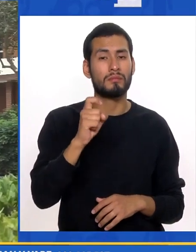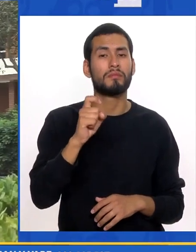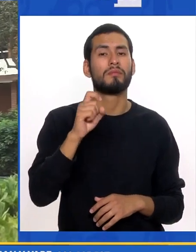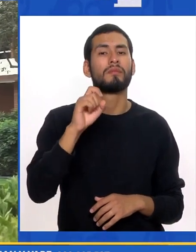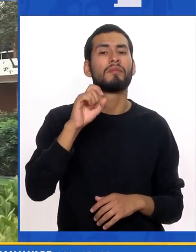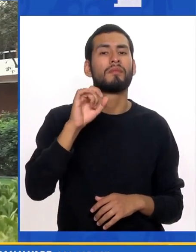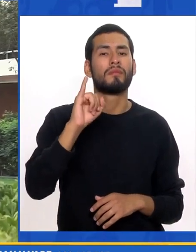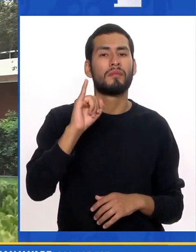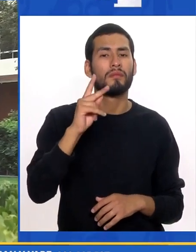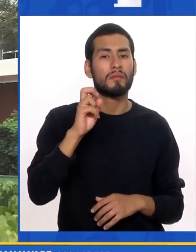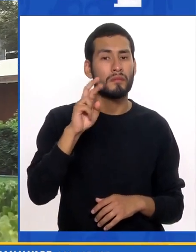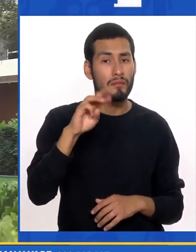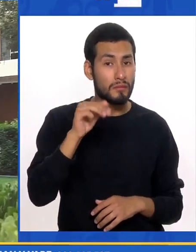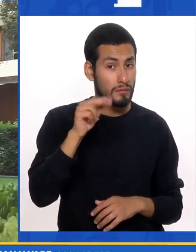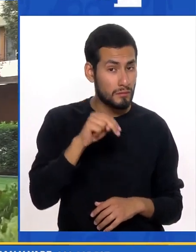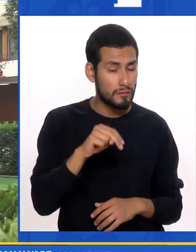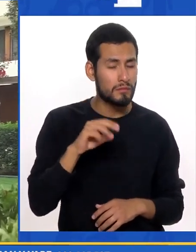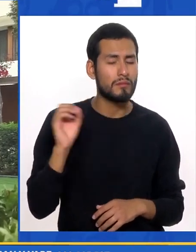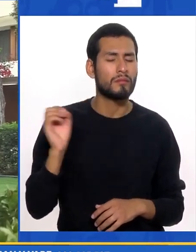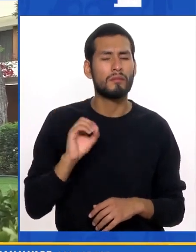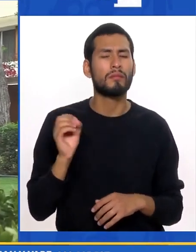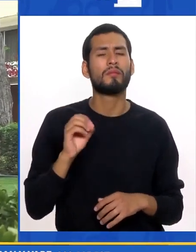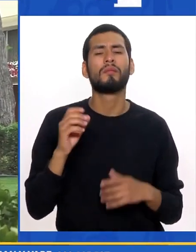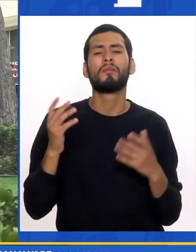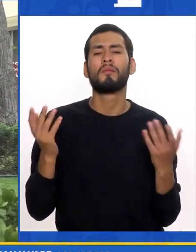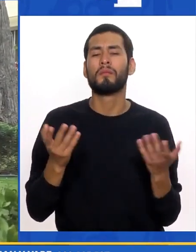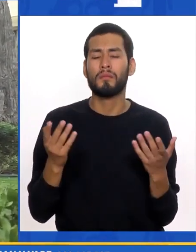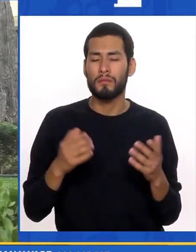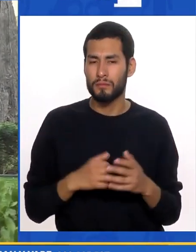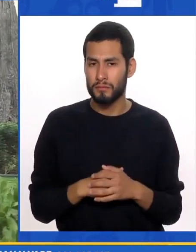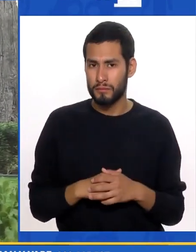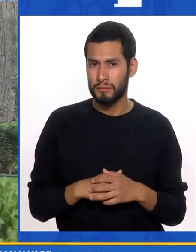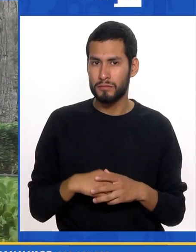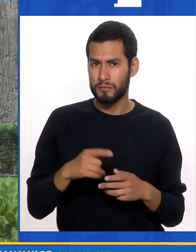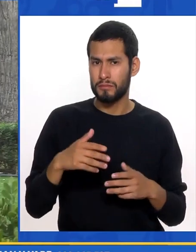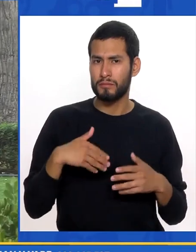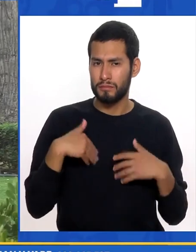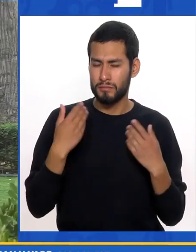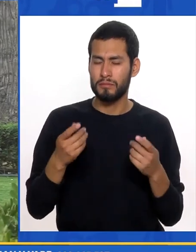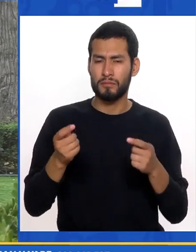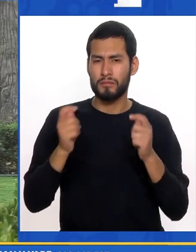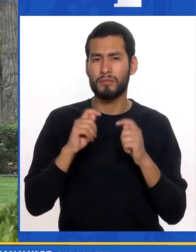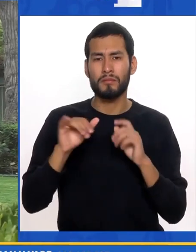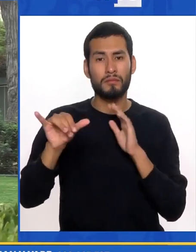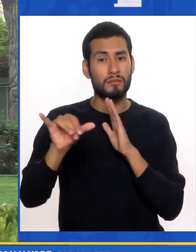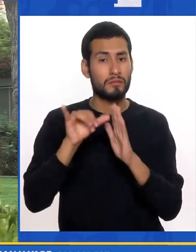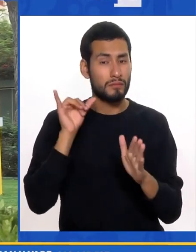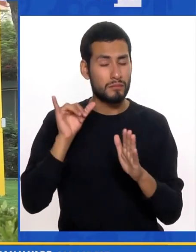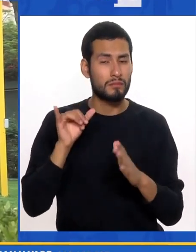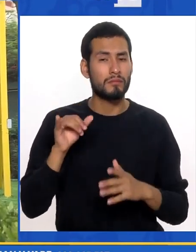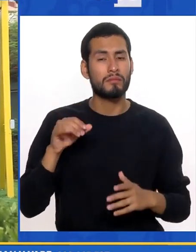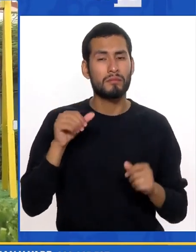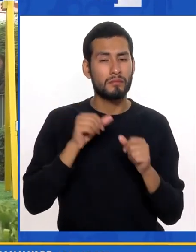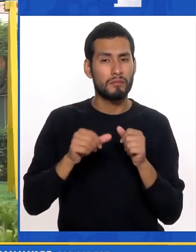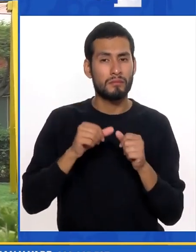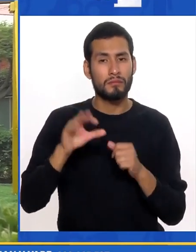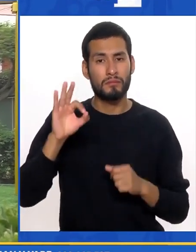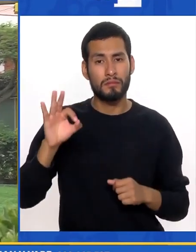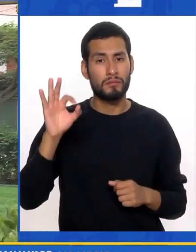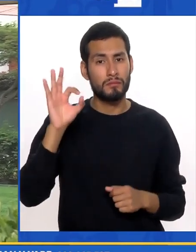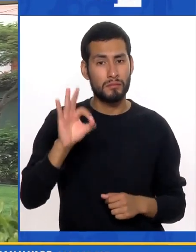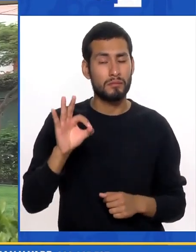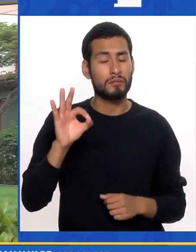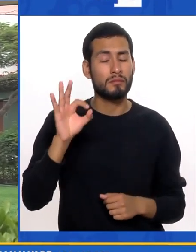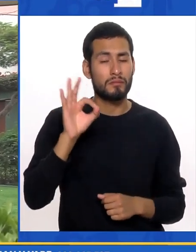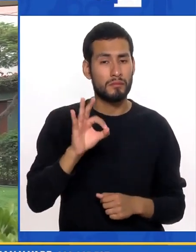Ikerman O de lo contrario Pueden también Donarnos A través de YAPE Al número